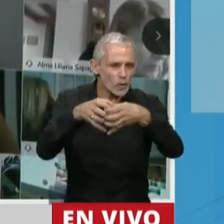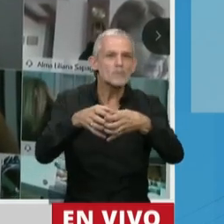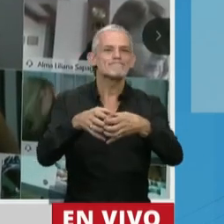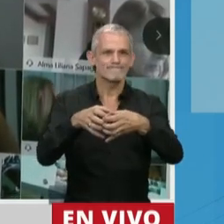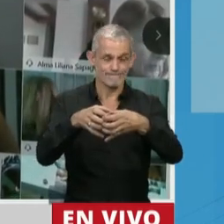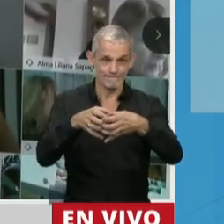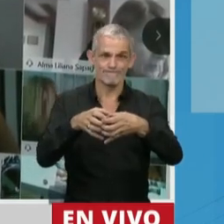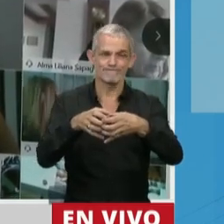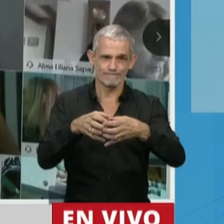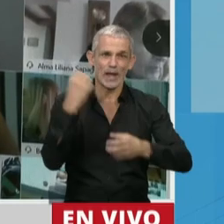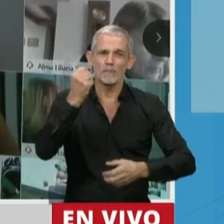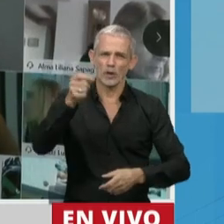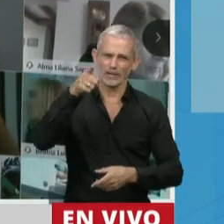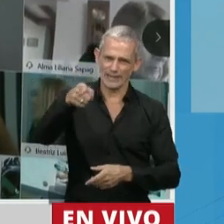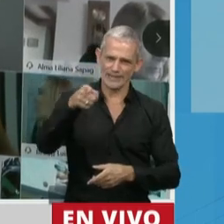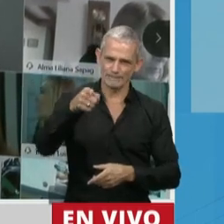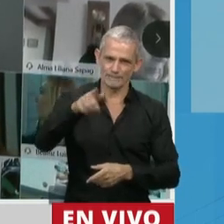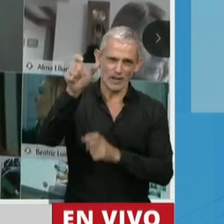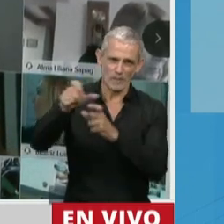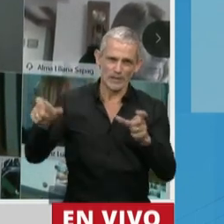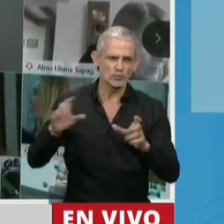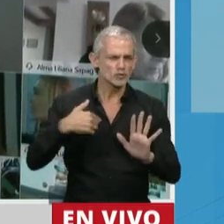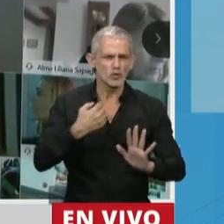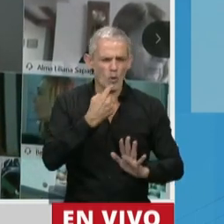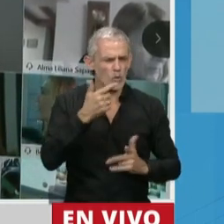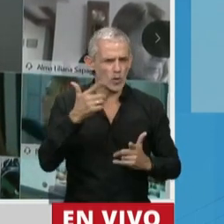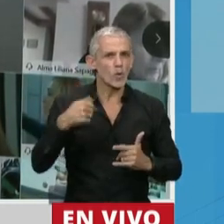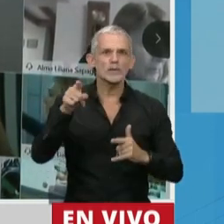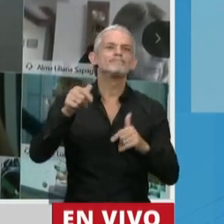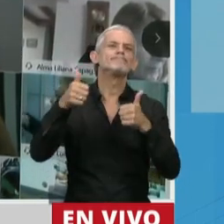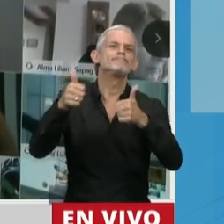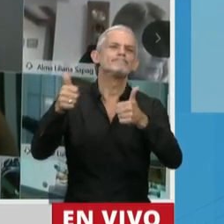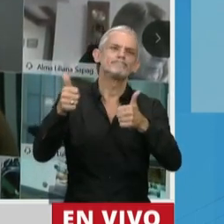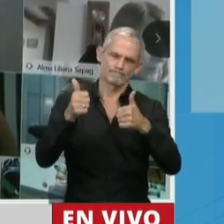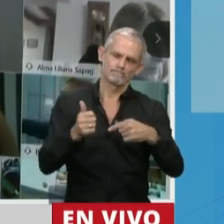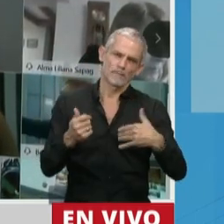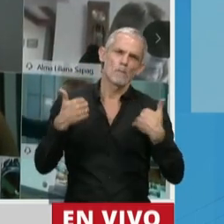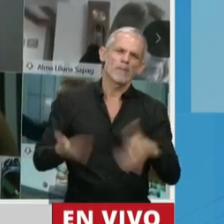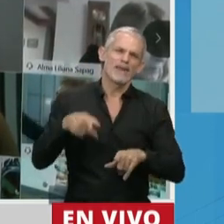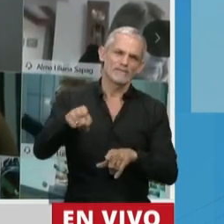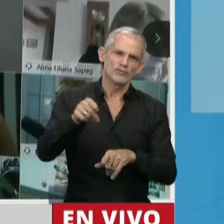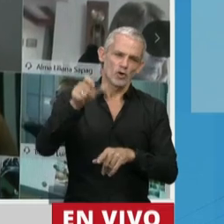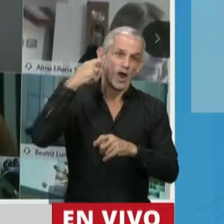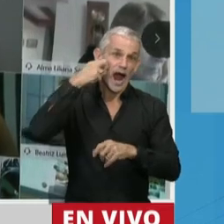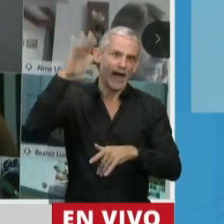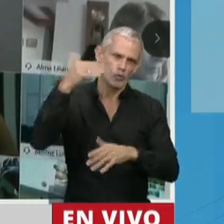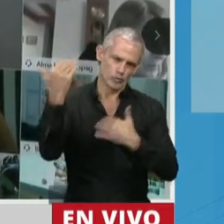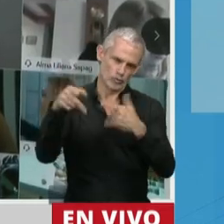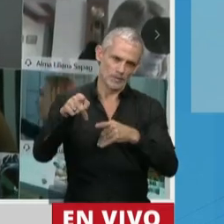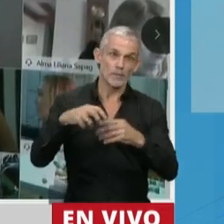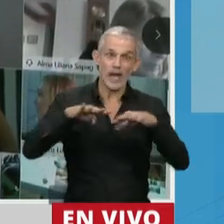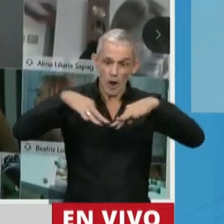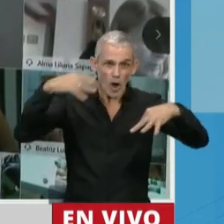haciendo una referencia a ellos. No tengo duda que van a ser los más beneficiados por esta ley, pero siento que lo que el